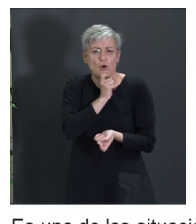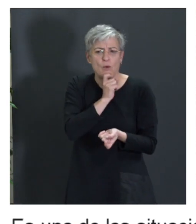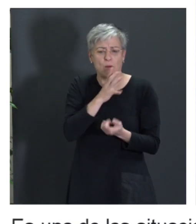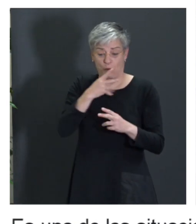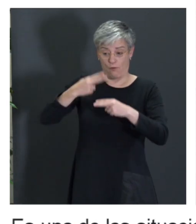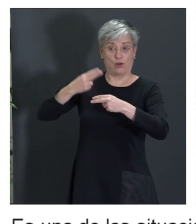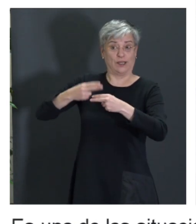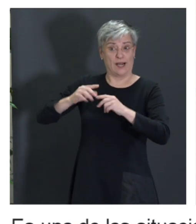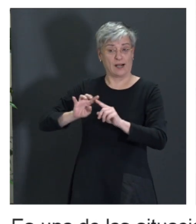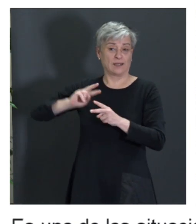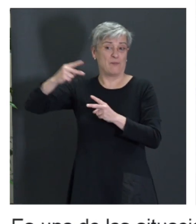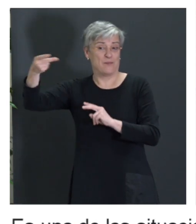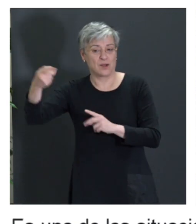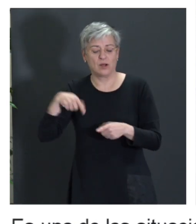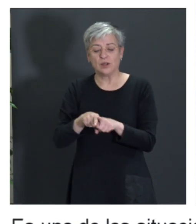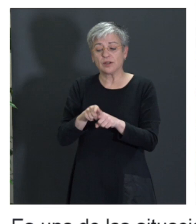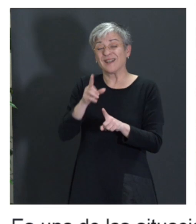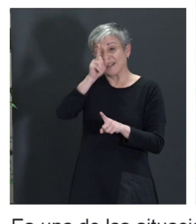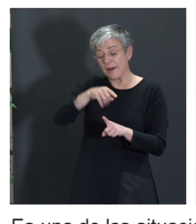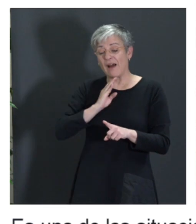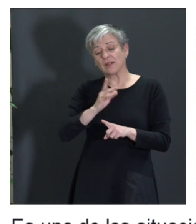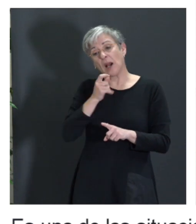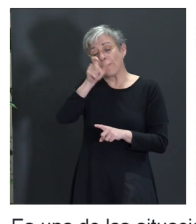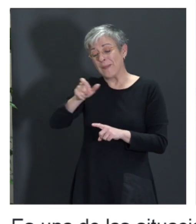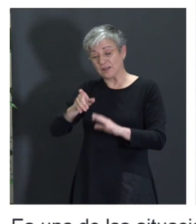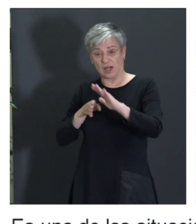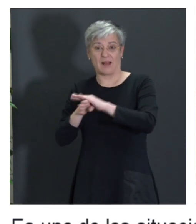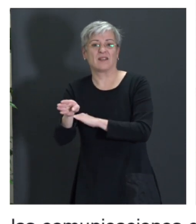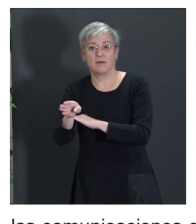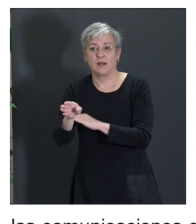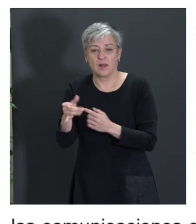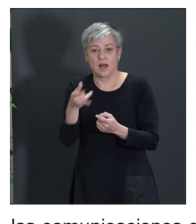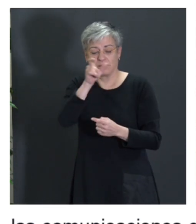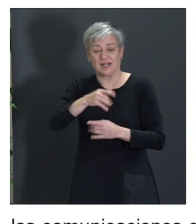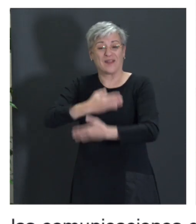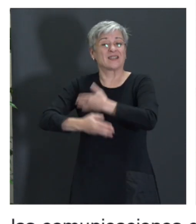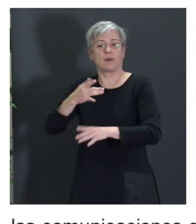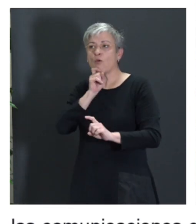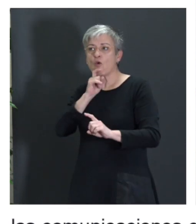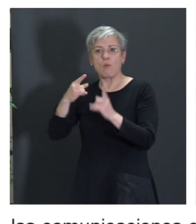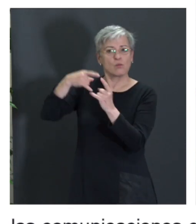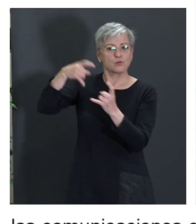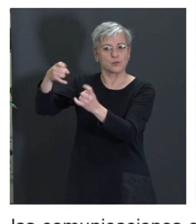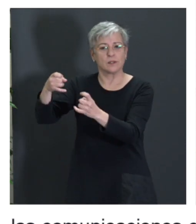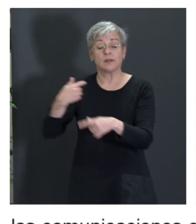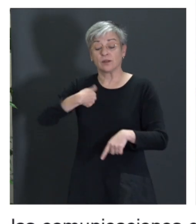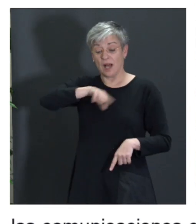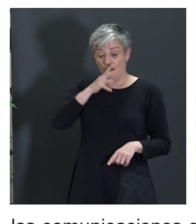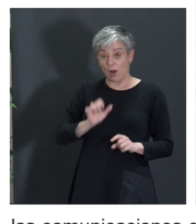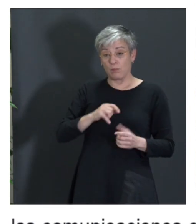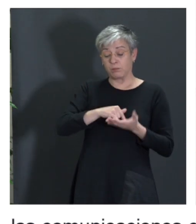Y en la actualidad estamos en un proyecto europeo que se llama Selfie, que va de ciberseguridad, en el que estamos